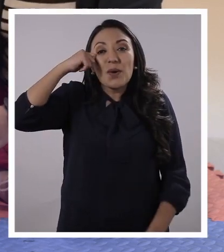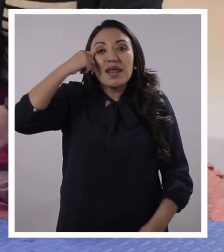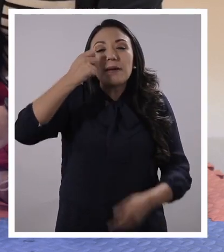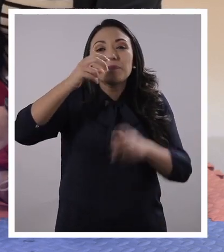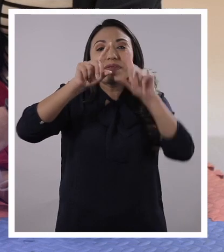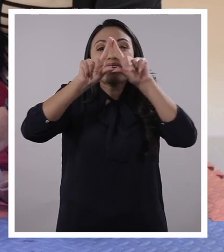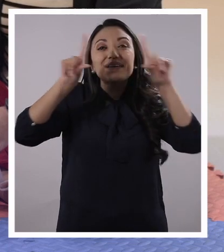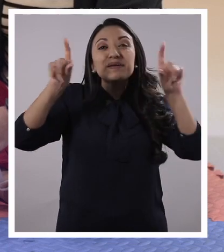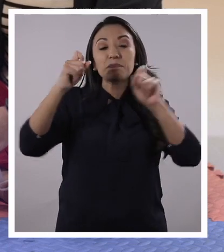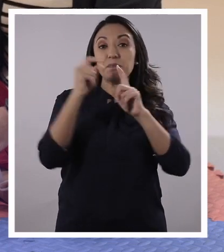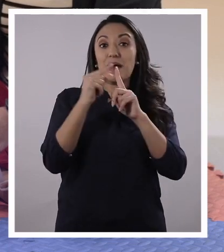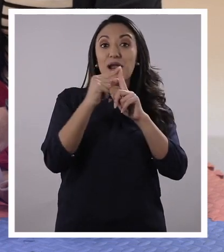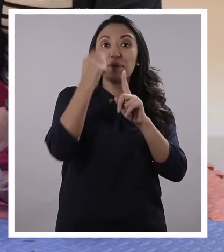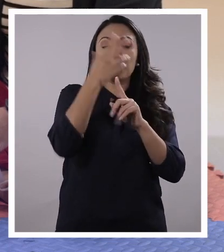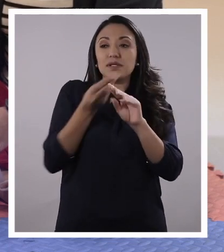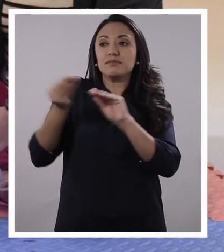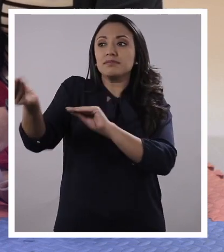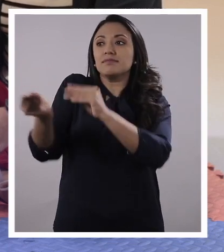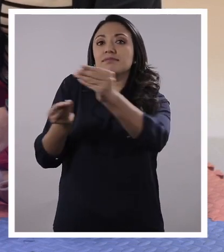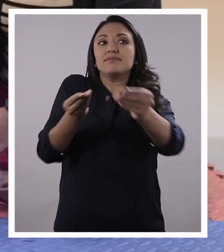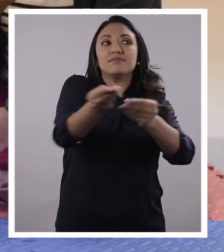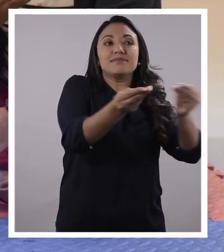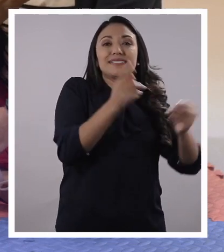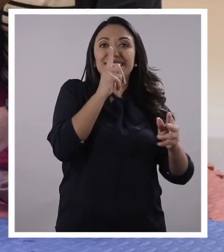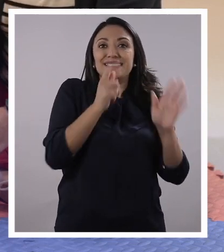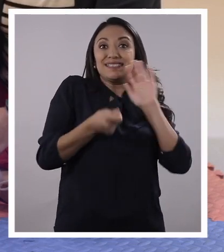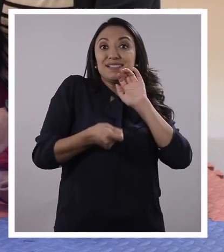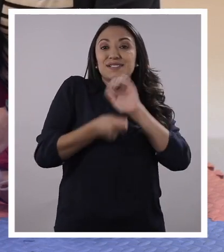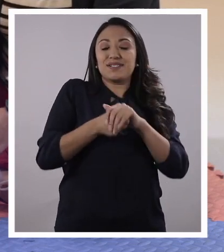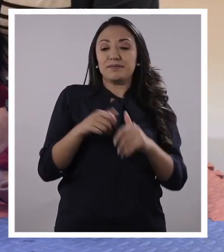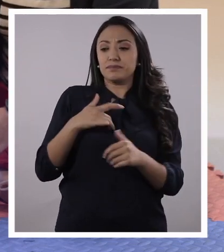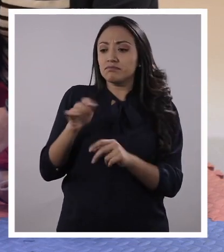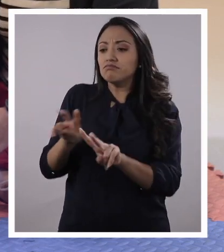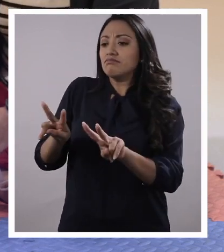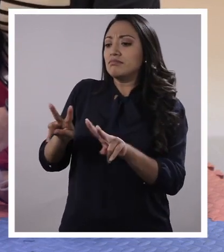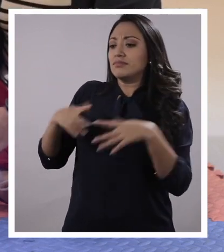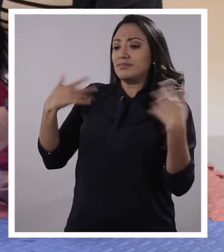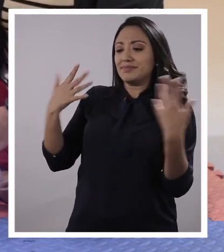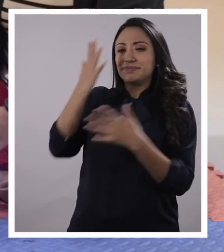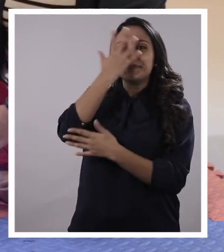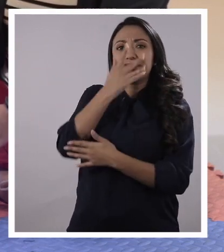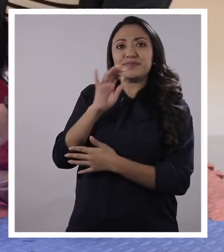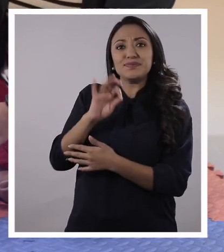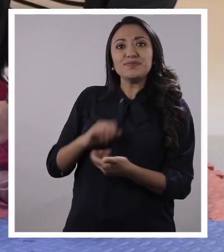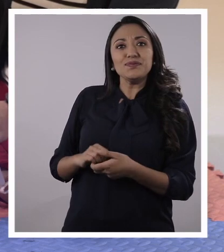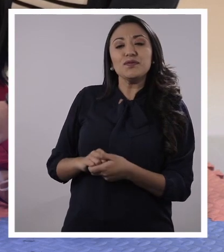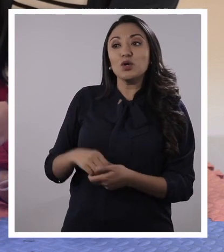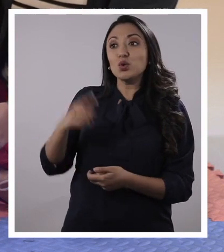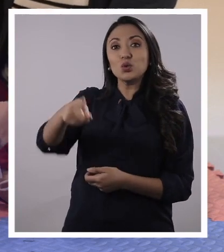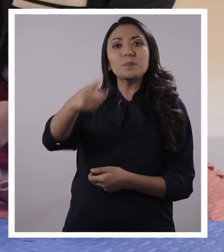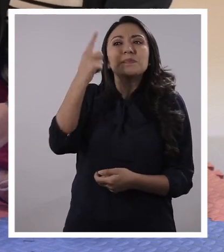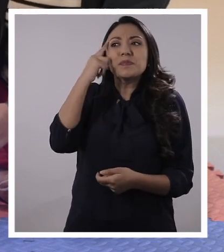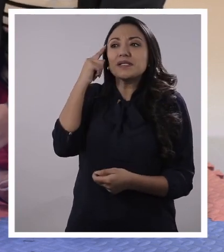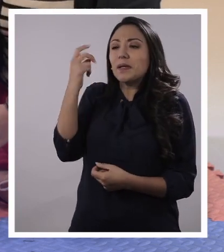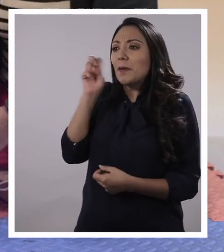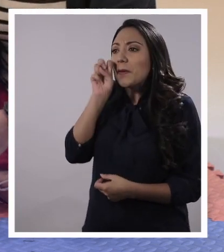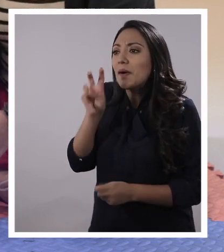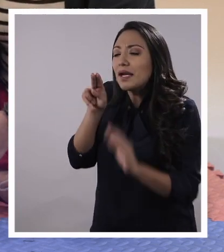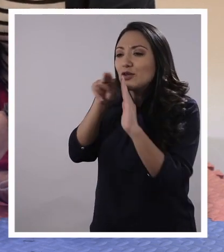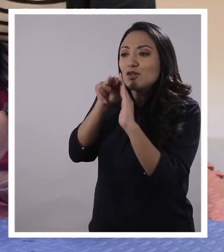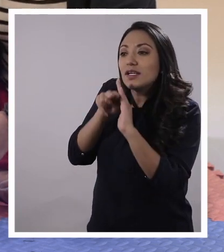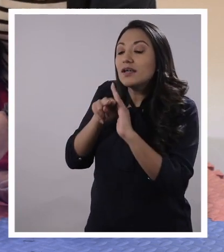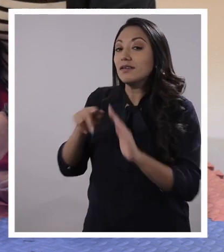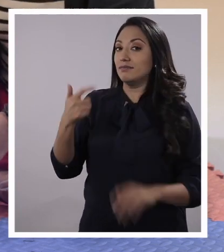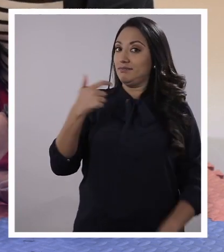esas personas importantes en nuestra casa sientan algo lindo, algo maravilloso. ¿Cuál crees que va a ser su reacción cuando vean esas notas?